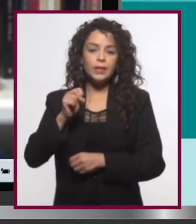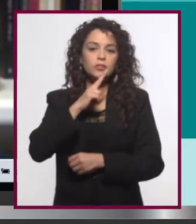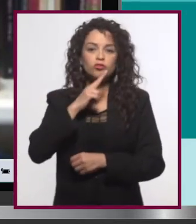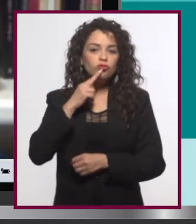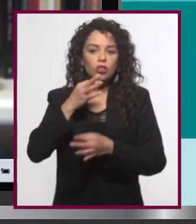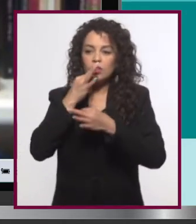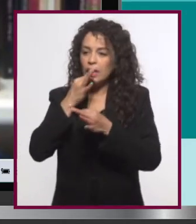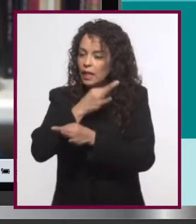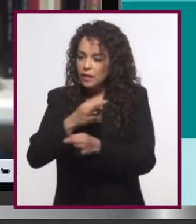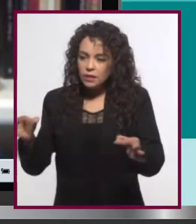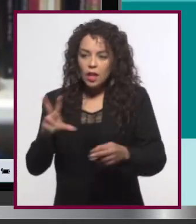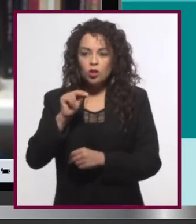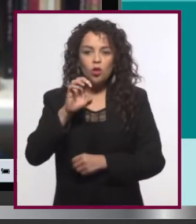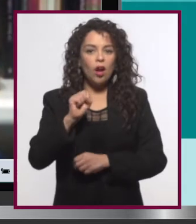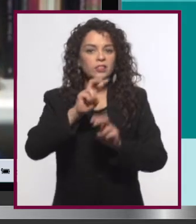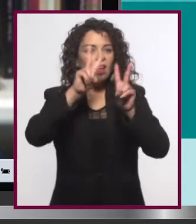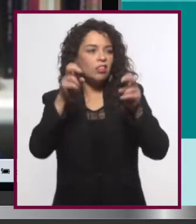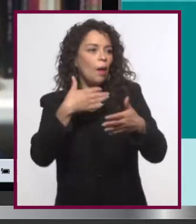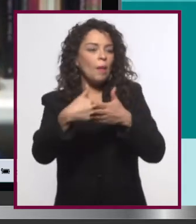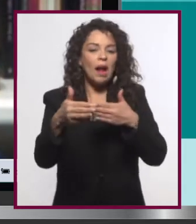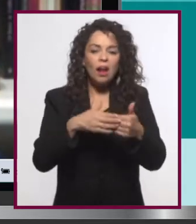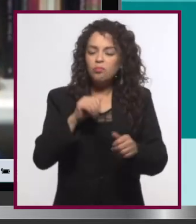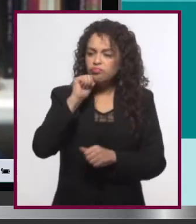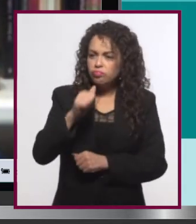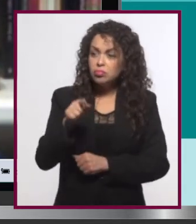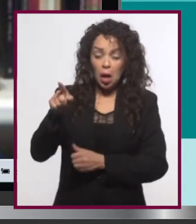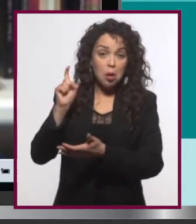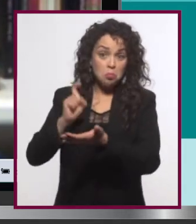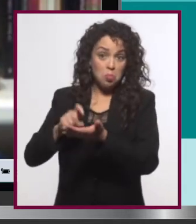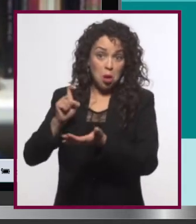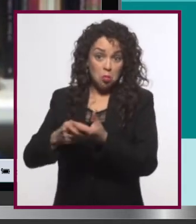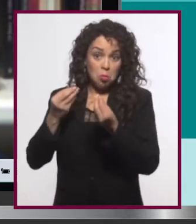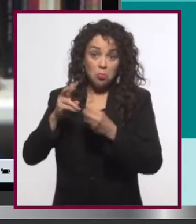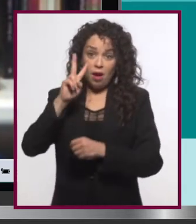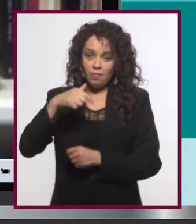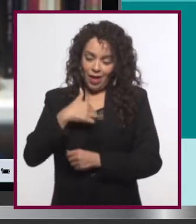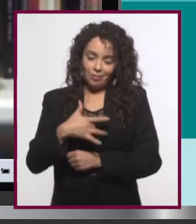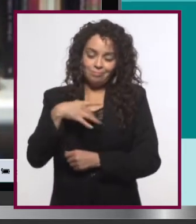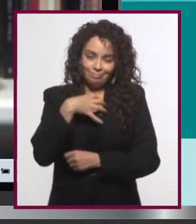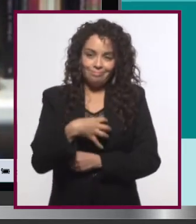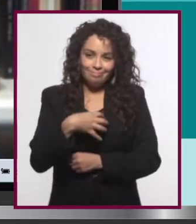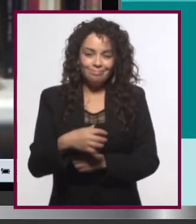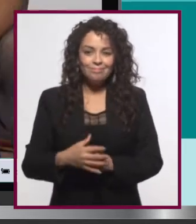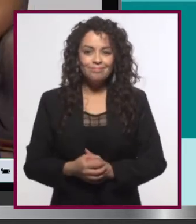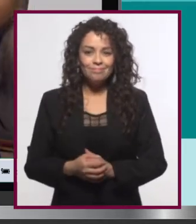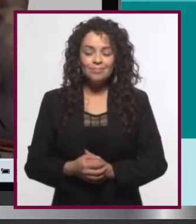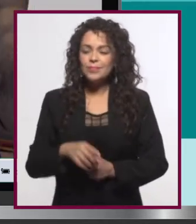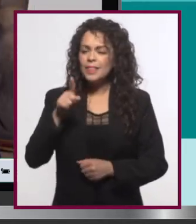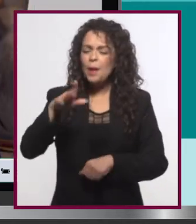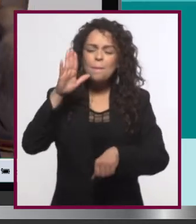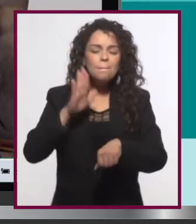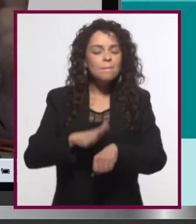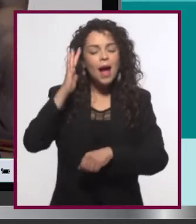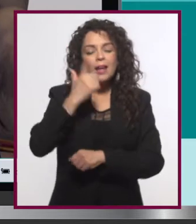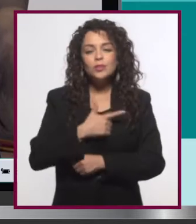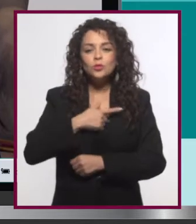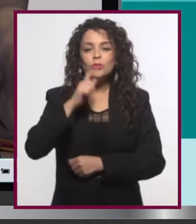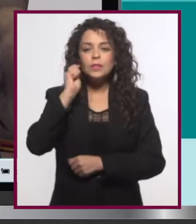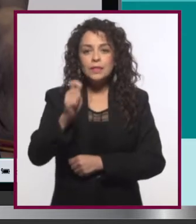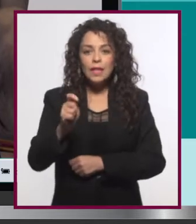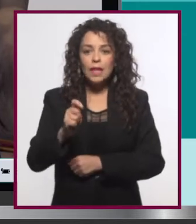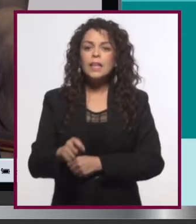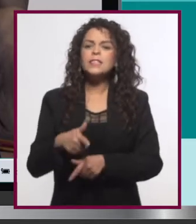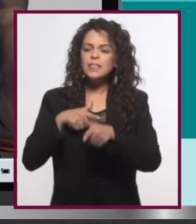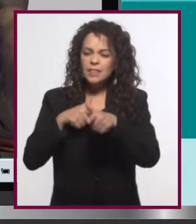no es de noticias, que no es de asuntos de moda. La verdad es que es bastante satisfactorio. ¿Qué es lo que más te llena de